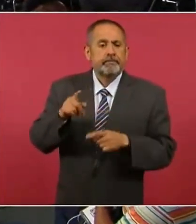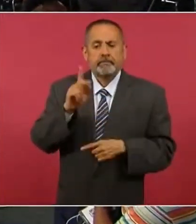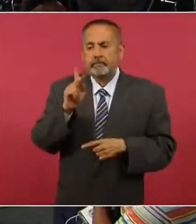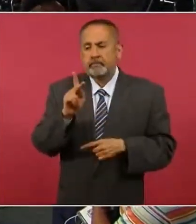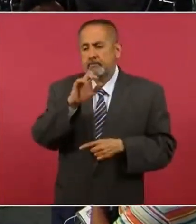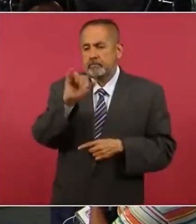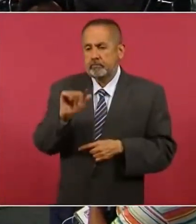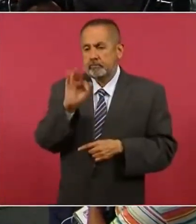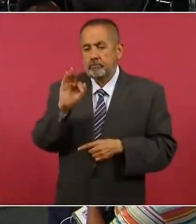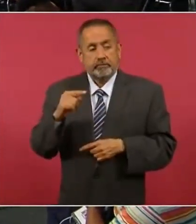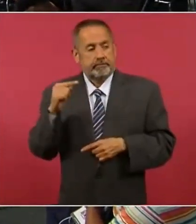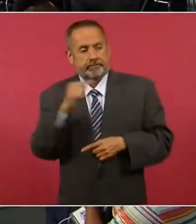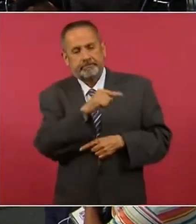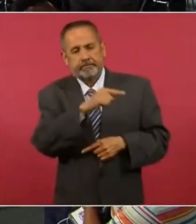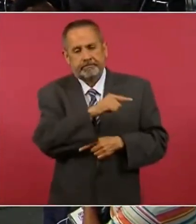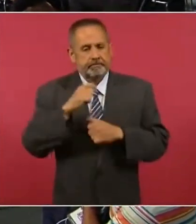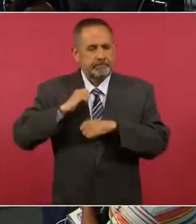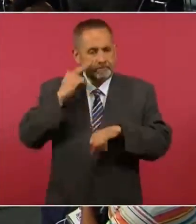Judicial,